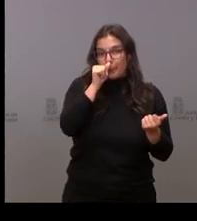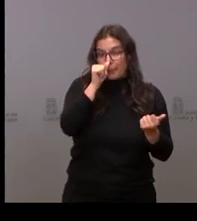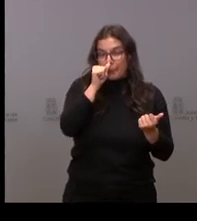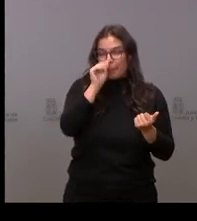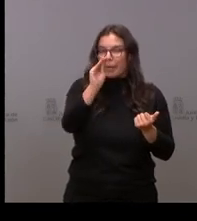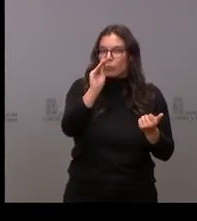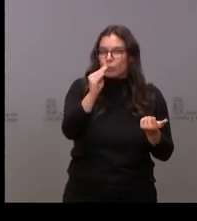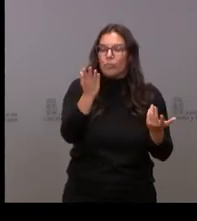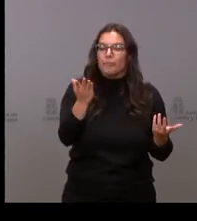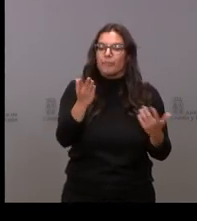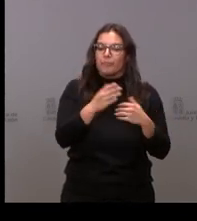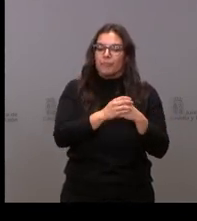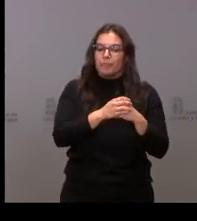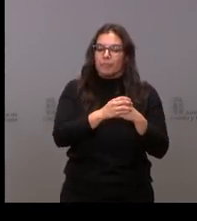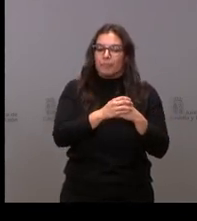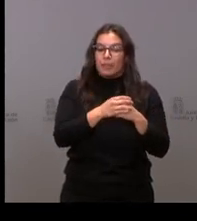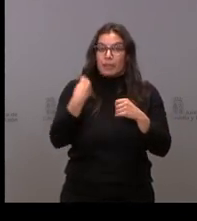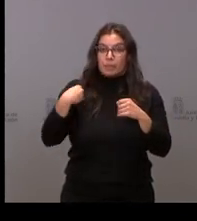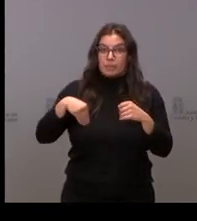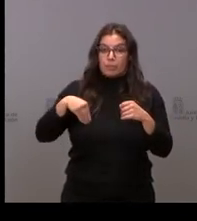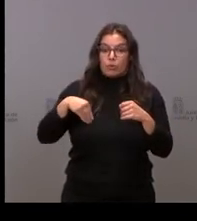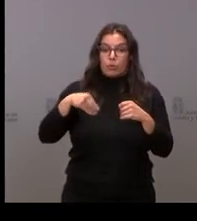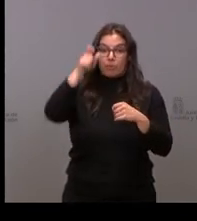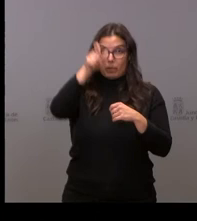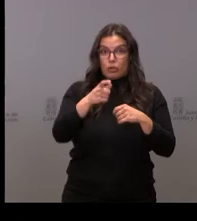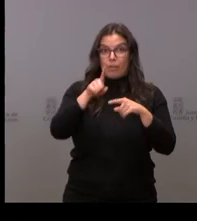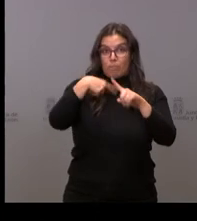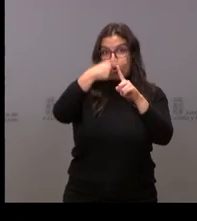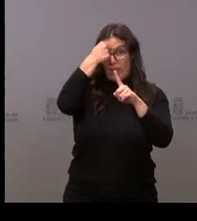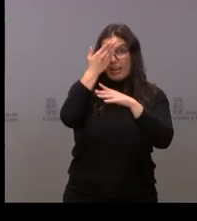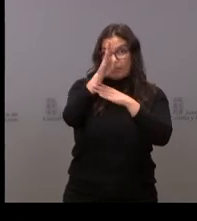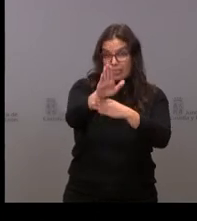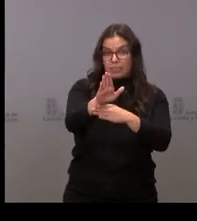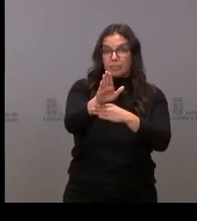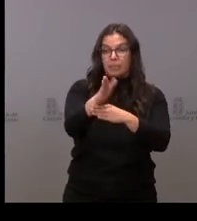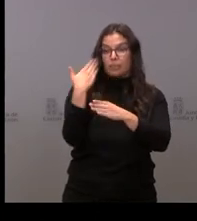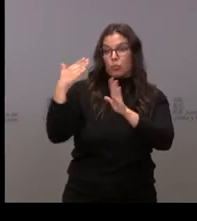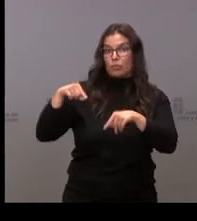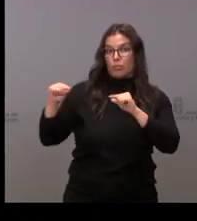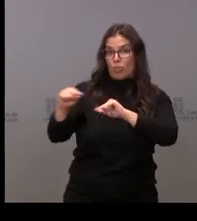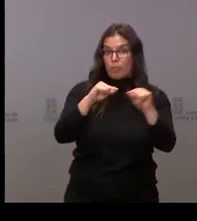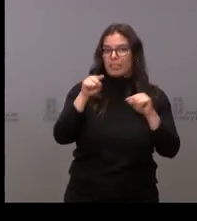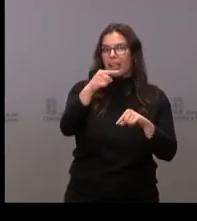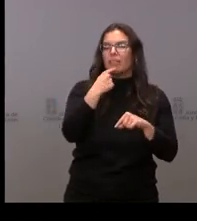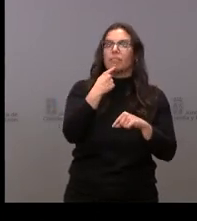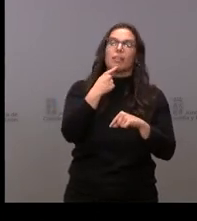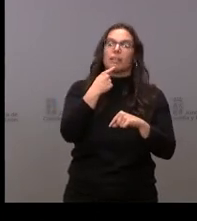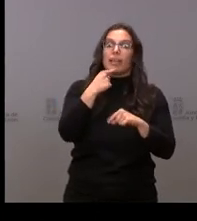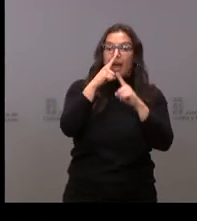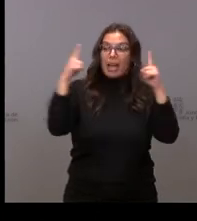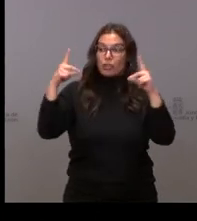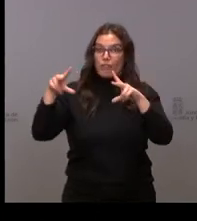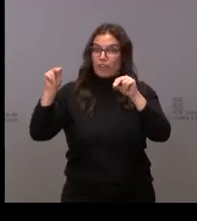pregunta es si tal y como planteó el representante de ese partido en el anterior debate si en lo que queda de año van a